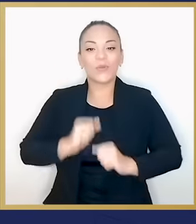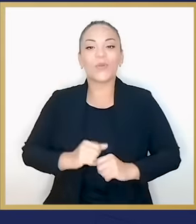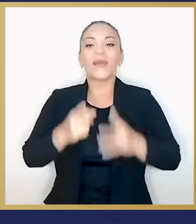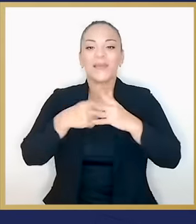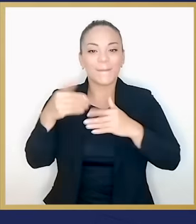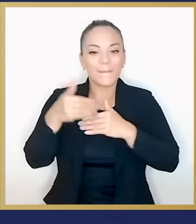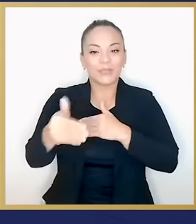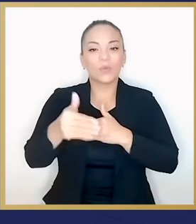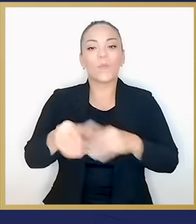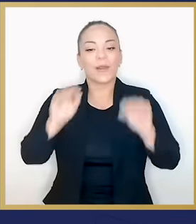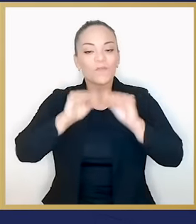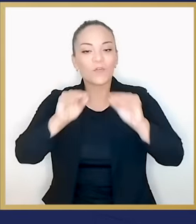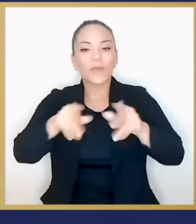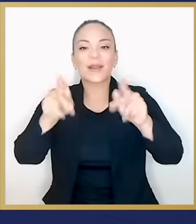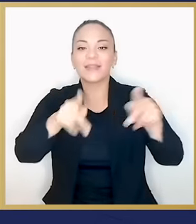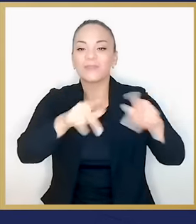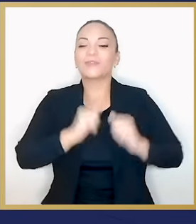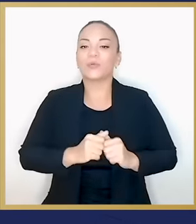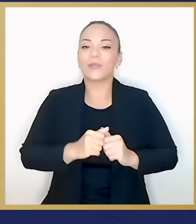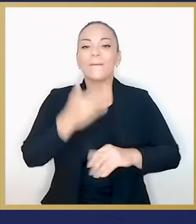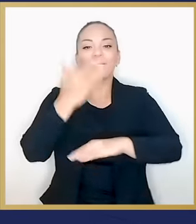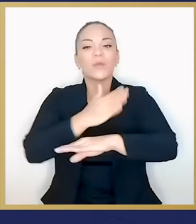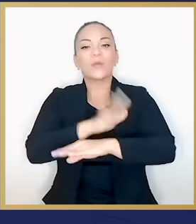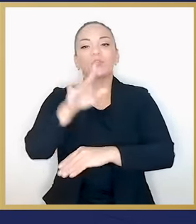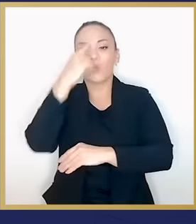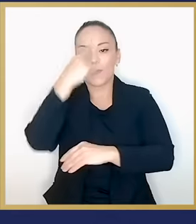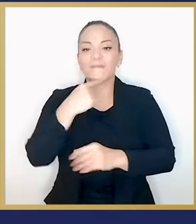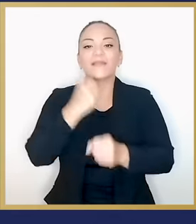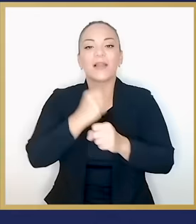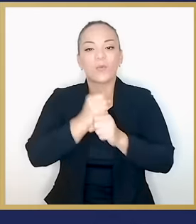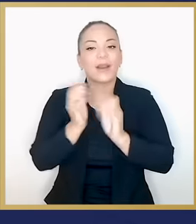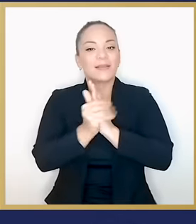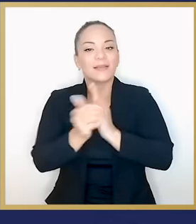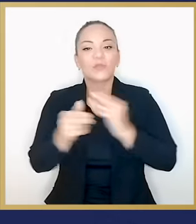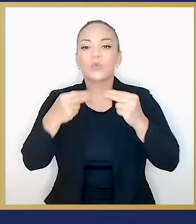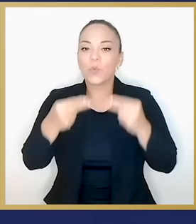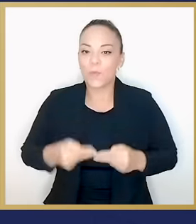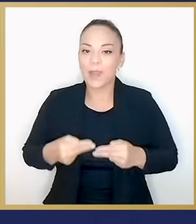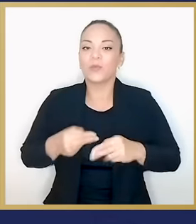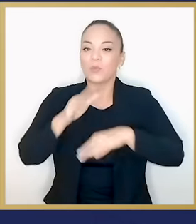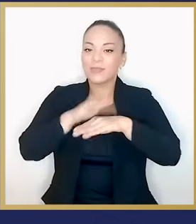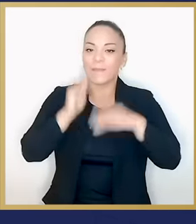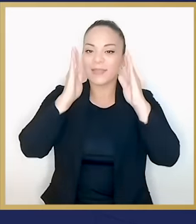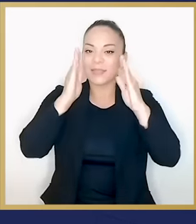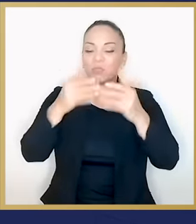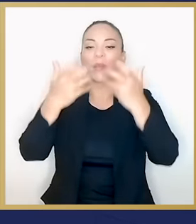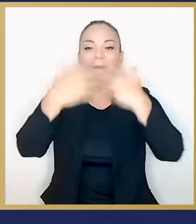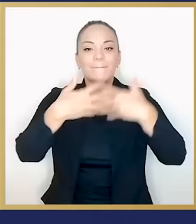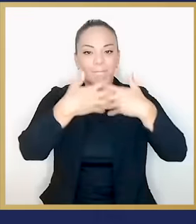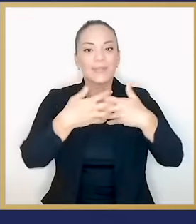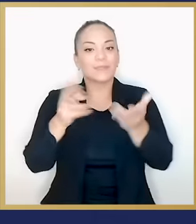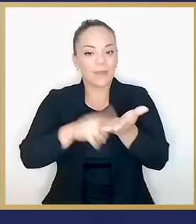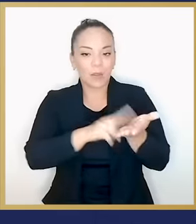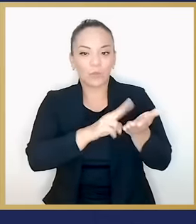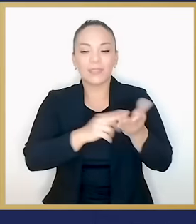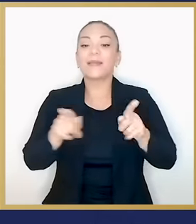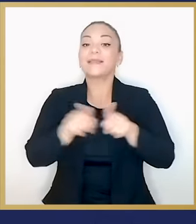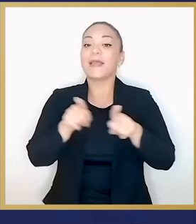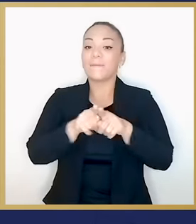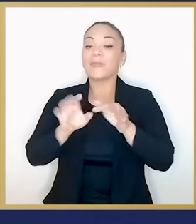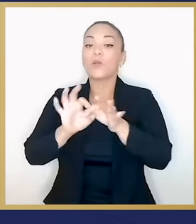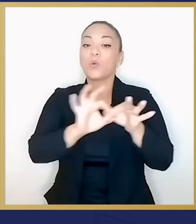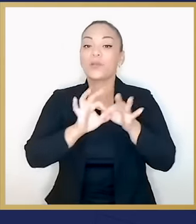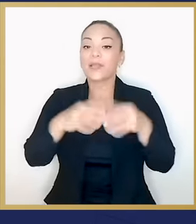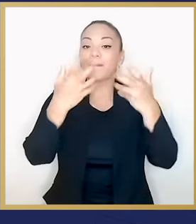Básicamente busca la formación de las personas para mejorar su perfil laboral y generar talento humano atractivo para las empresas empleadoras. También coordina con esas